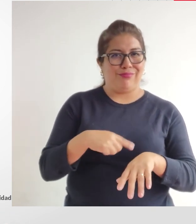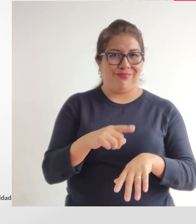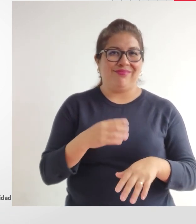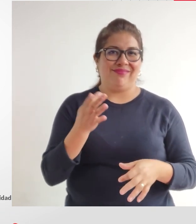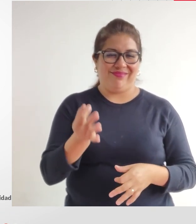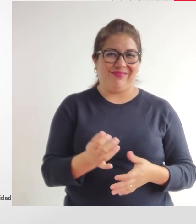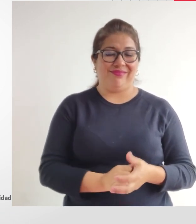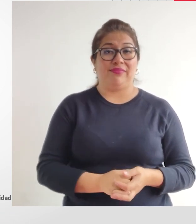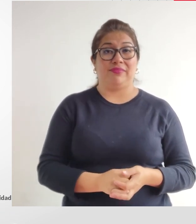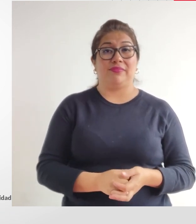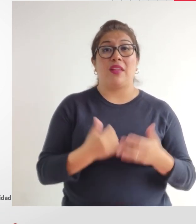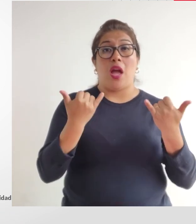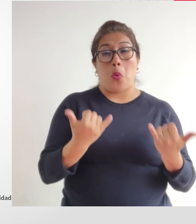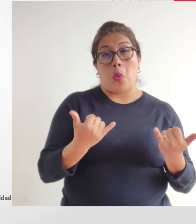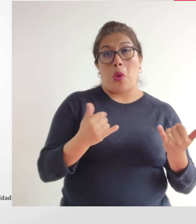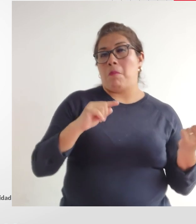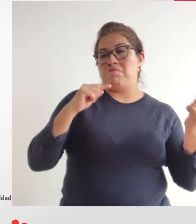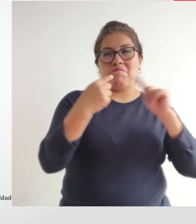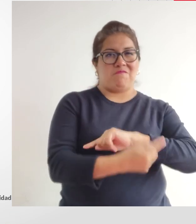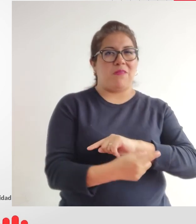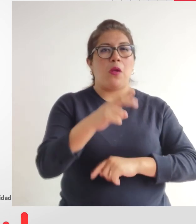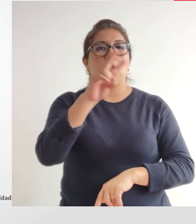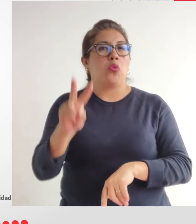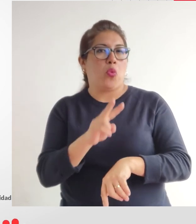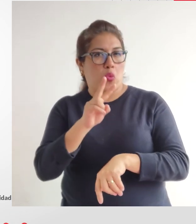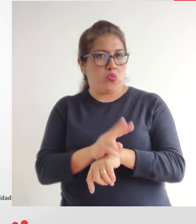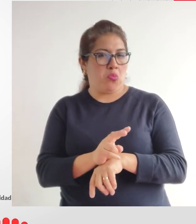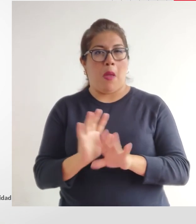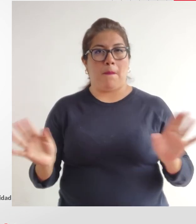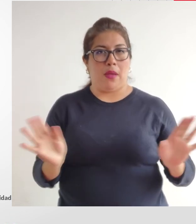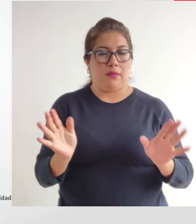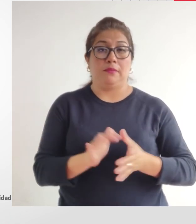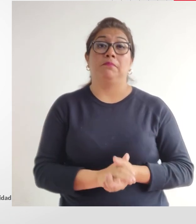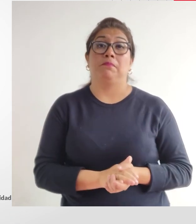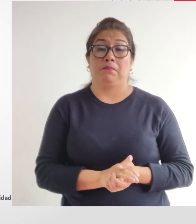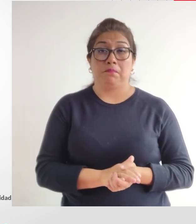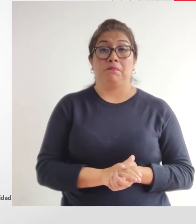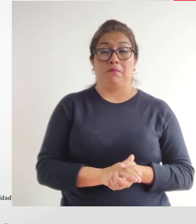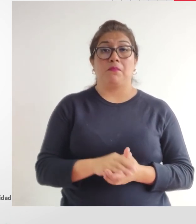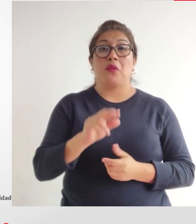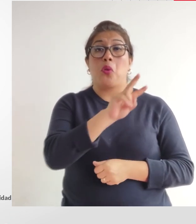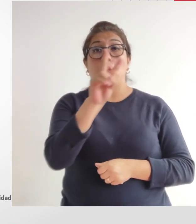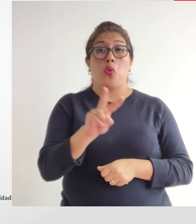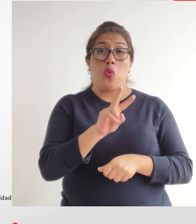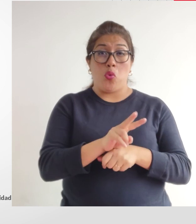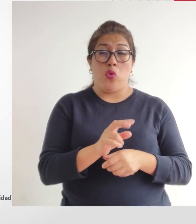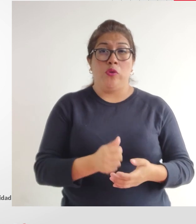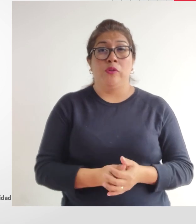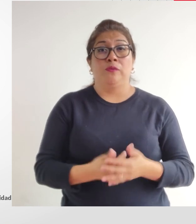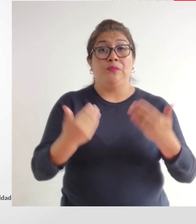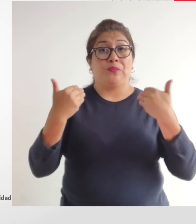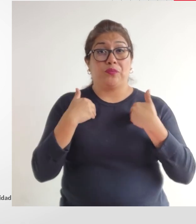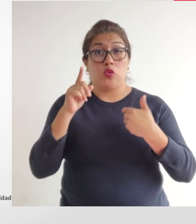a incluso dos horas simplemente dos horas en aquellos lugares donde existe